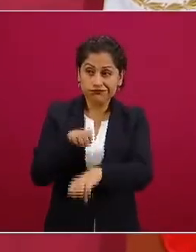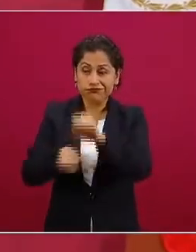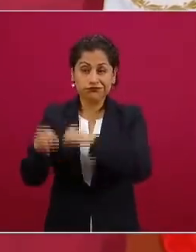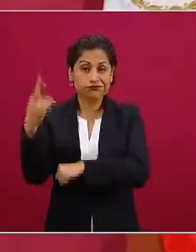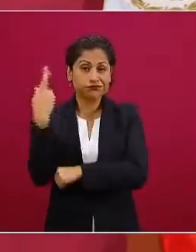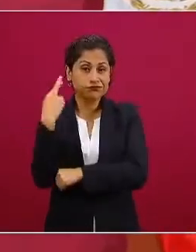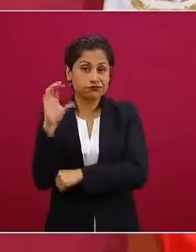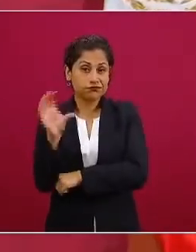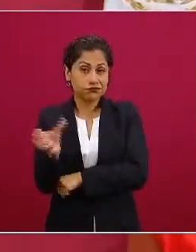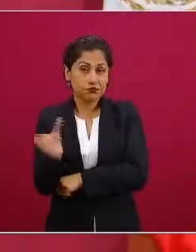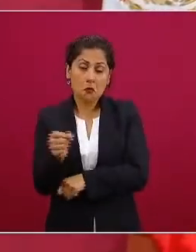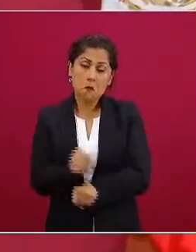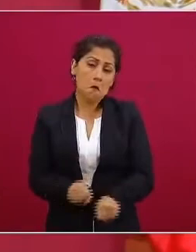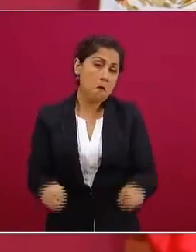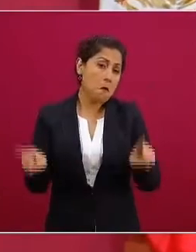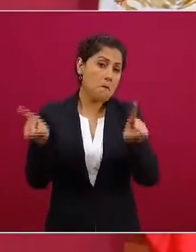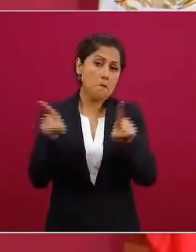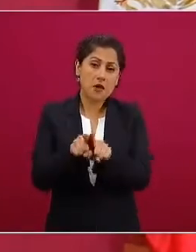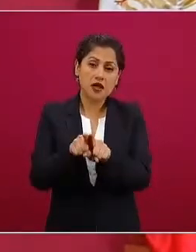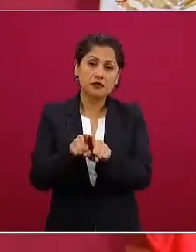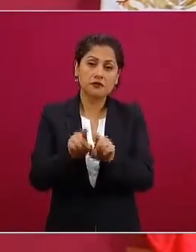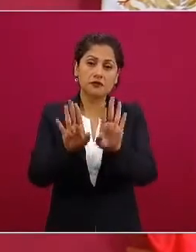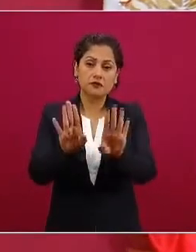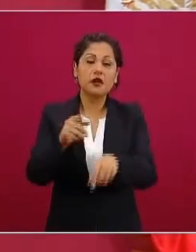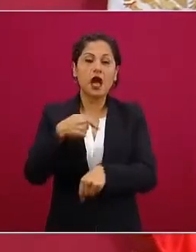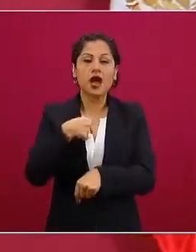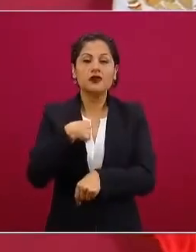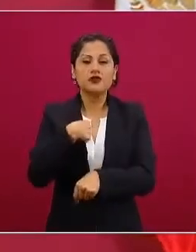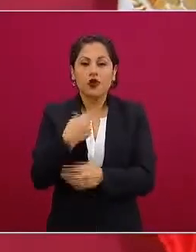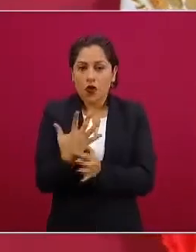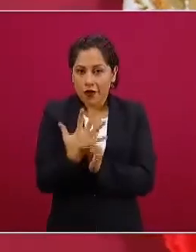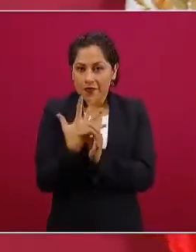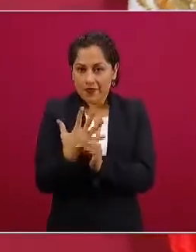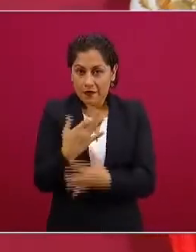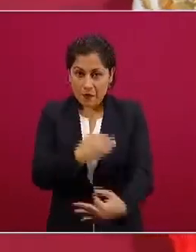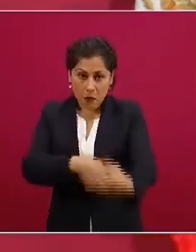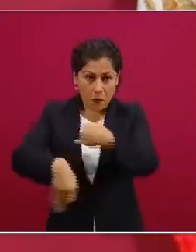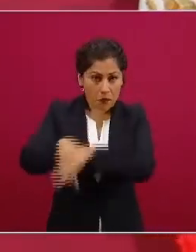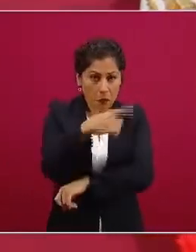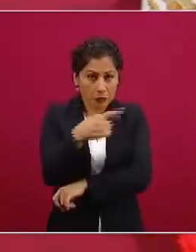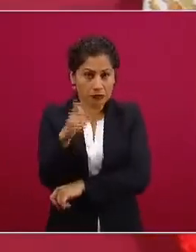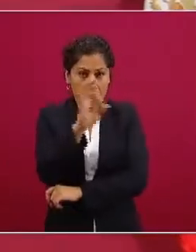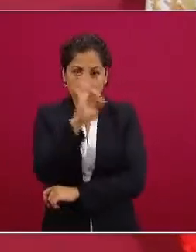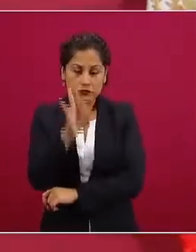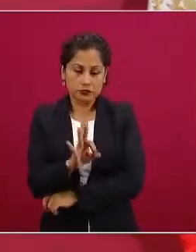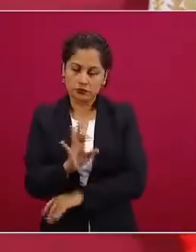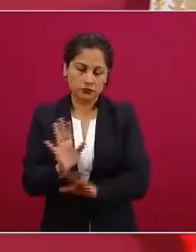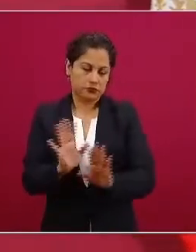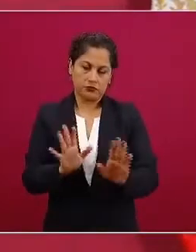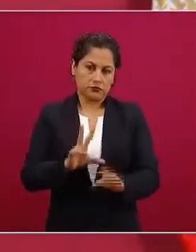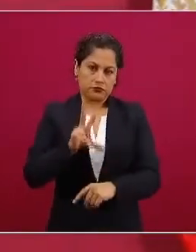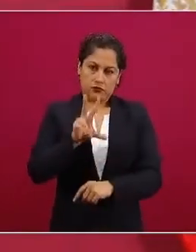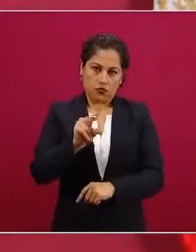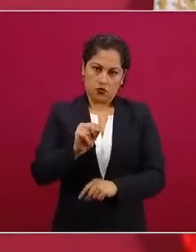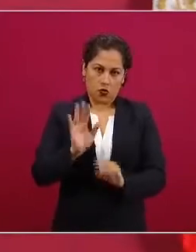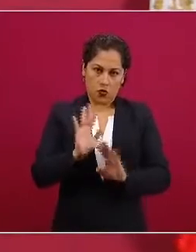no generalizo pero sí